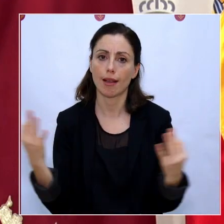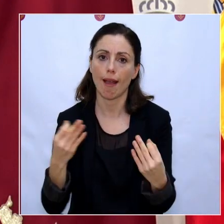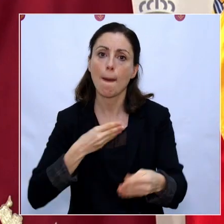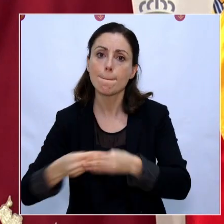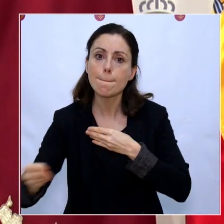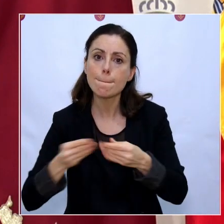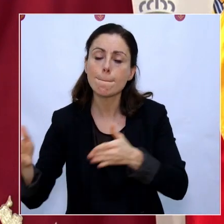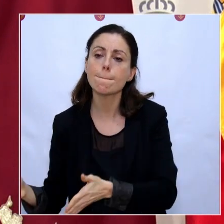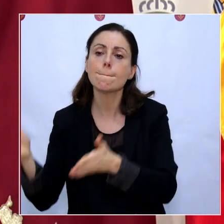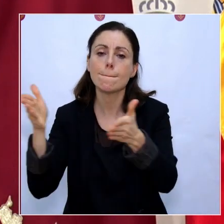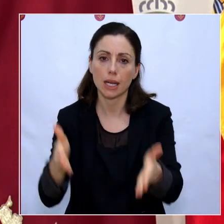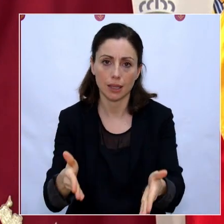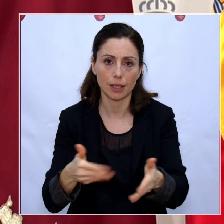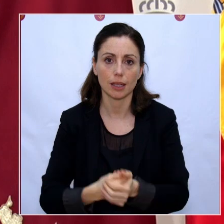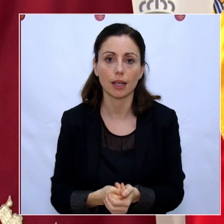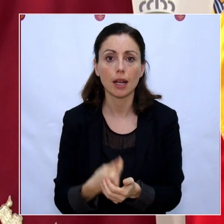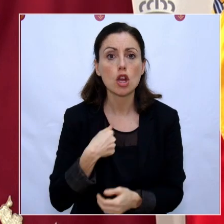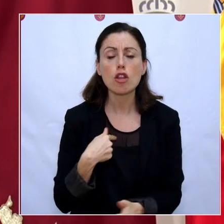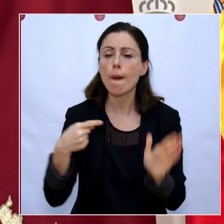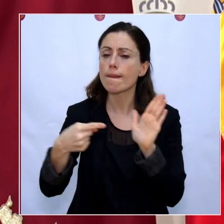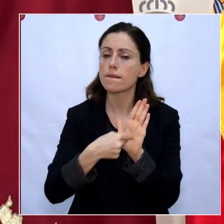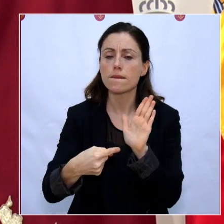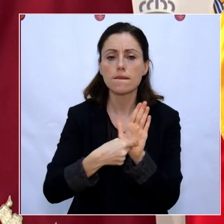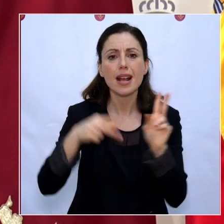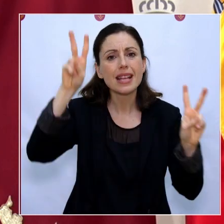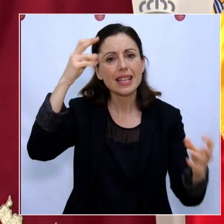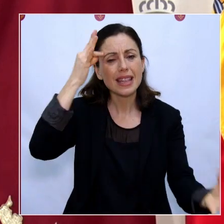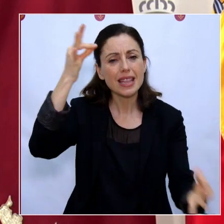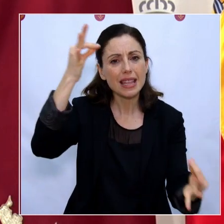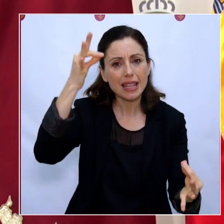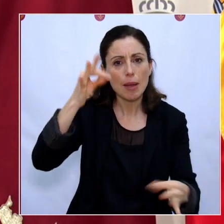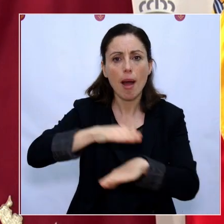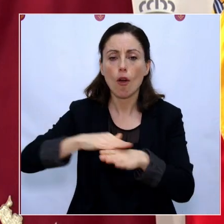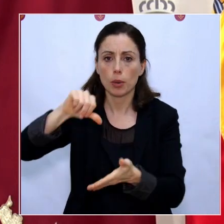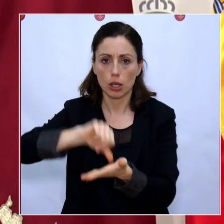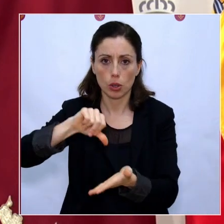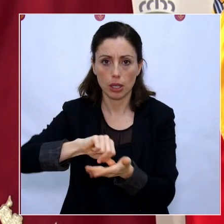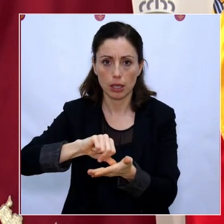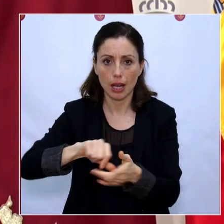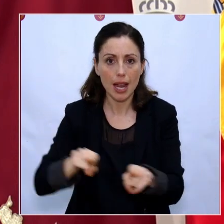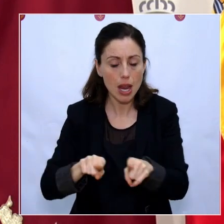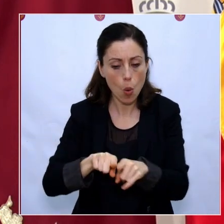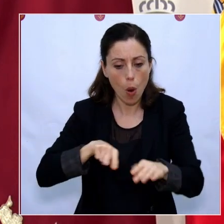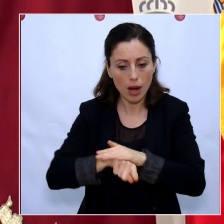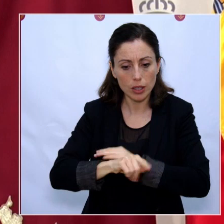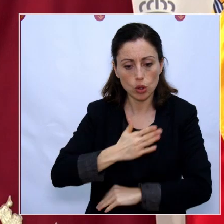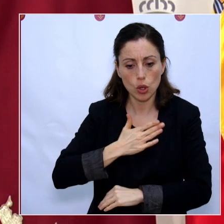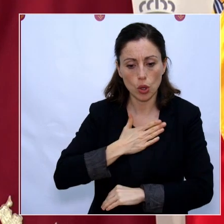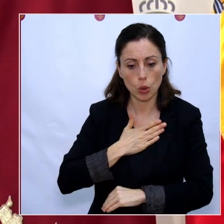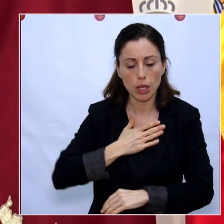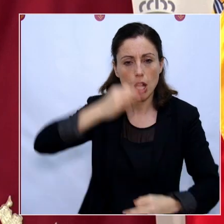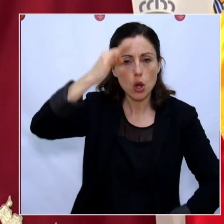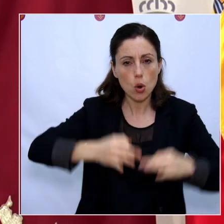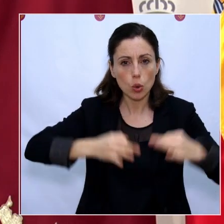Y seré tan exigente en este punto con el Gobierno central como con nuestra propia gestión. Es de justicia que